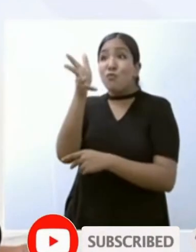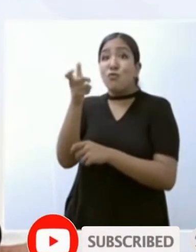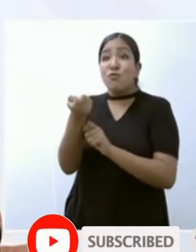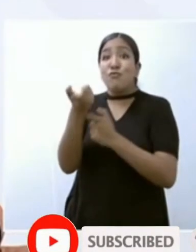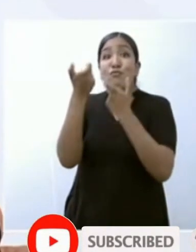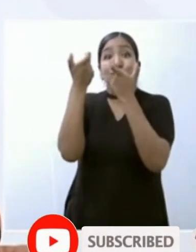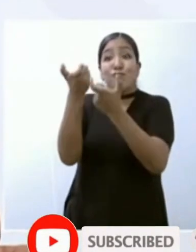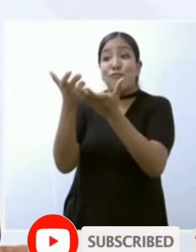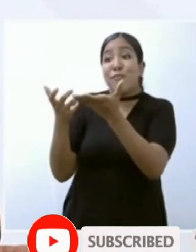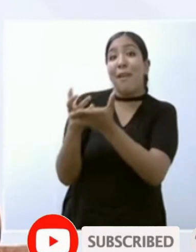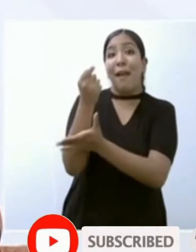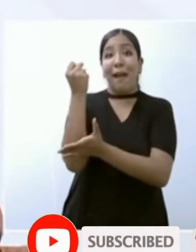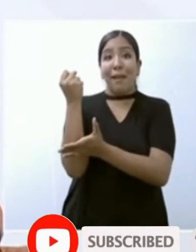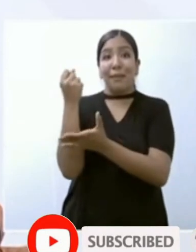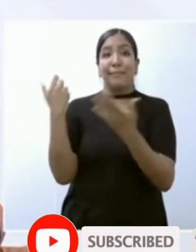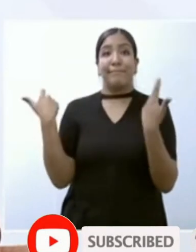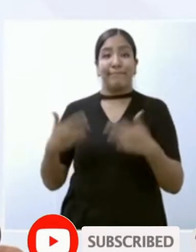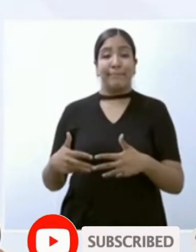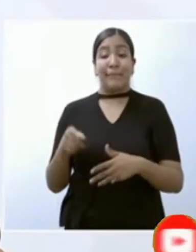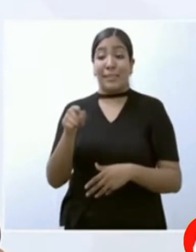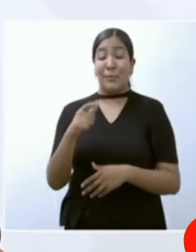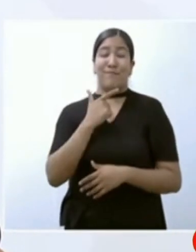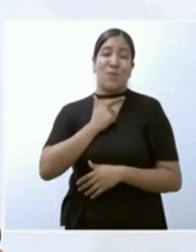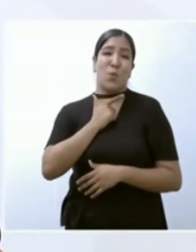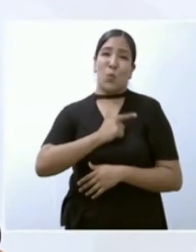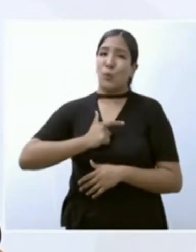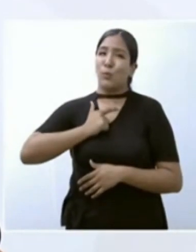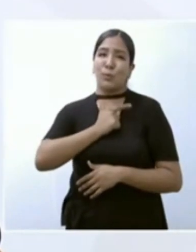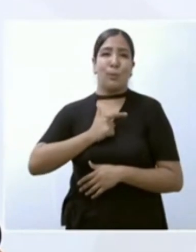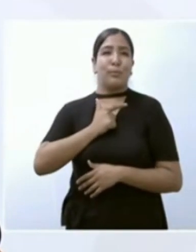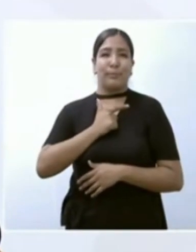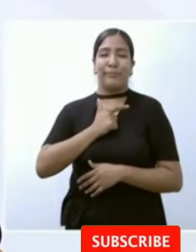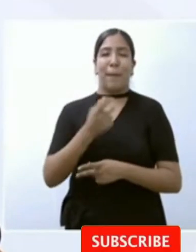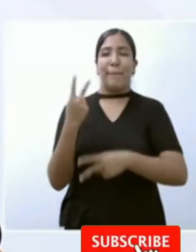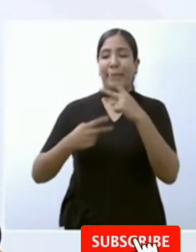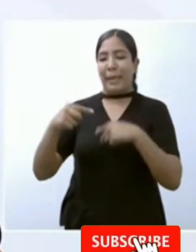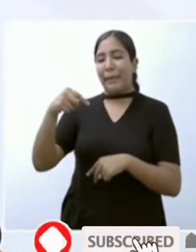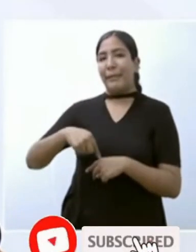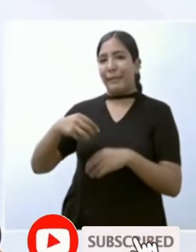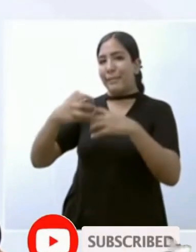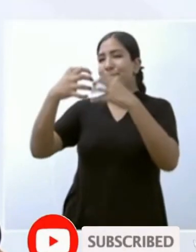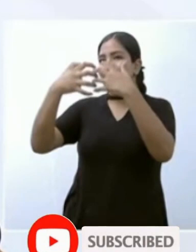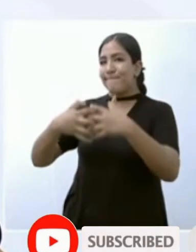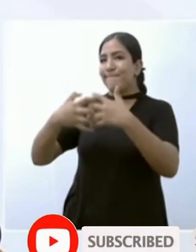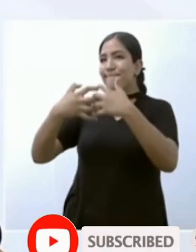por eso me da mucho gusto estar aquí inaugurando esta